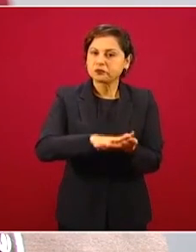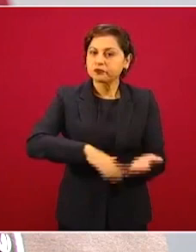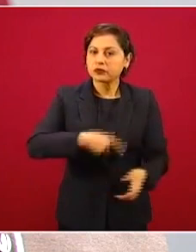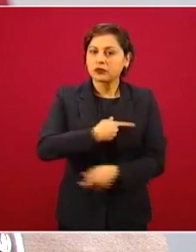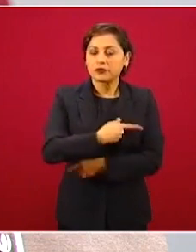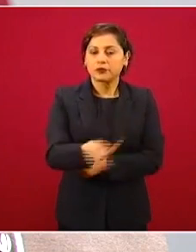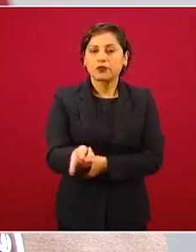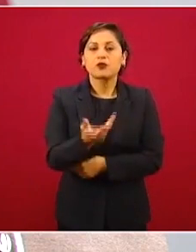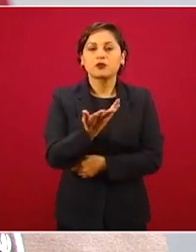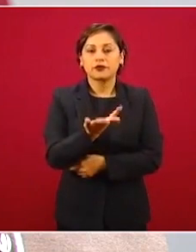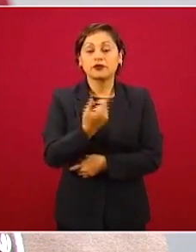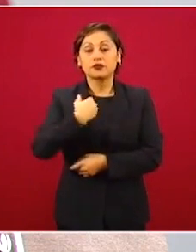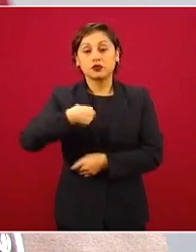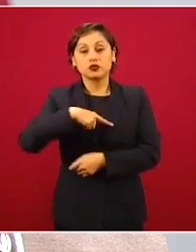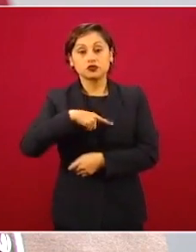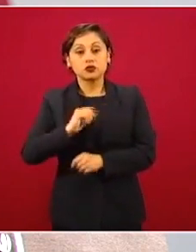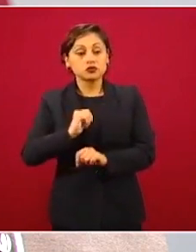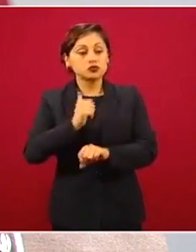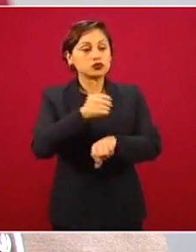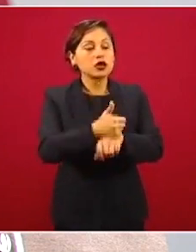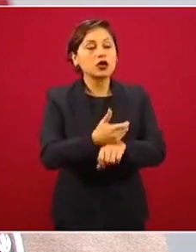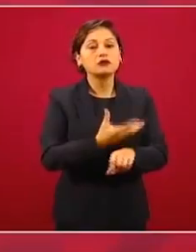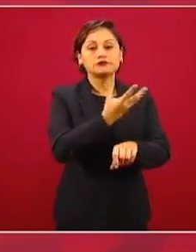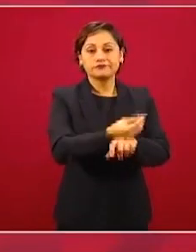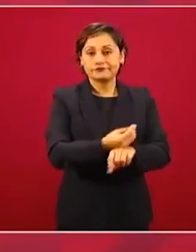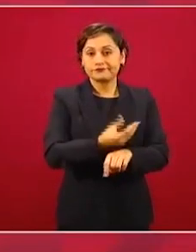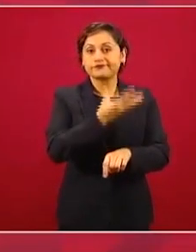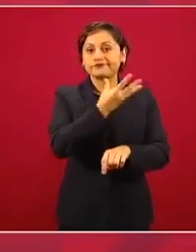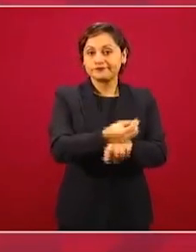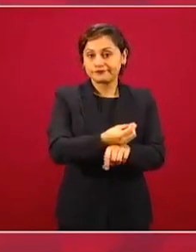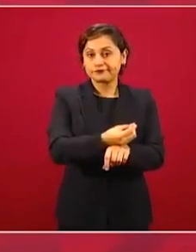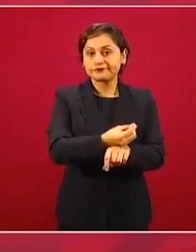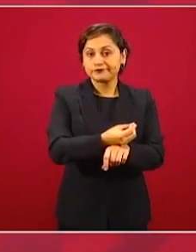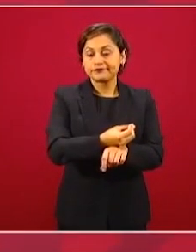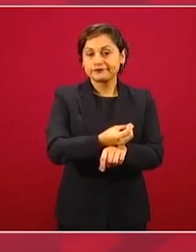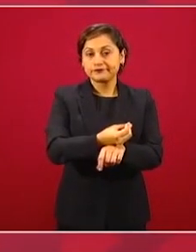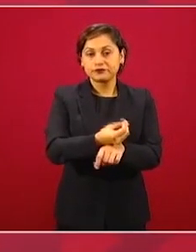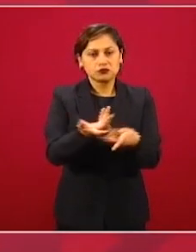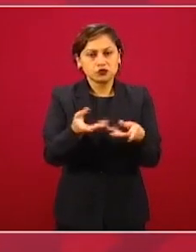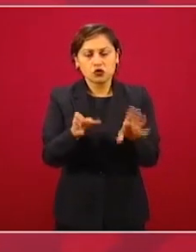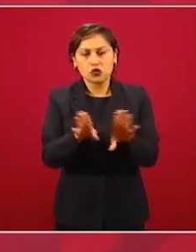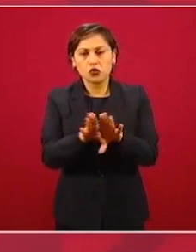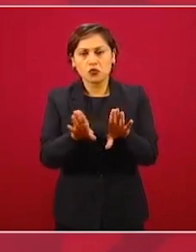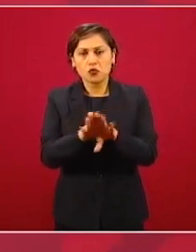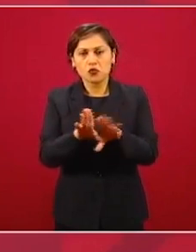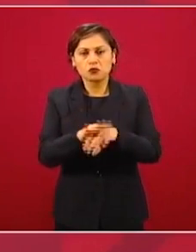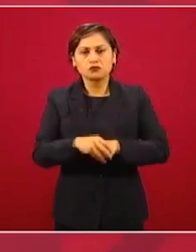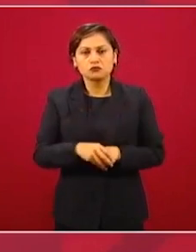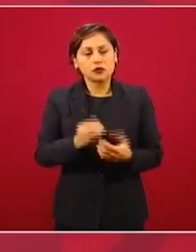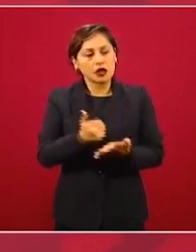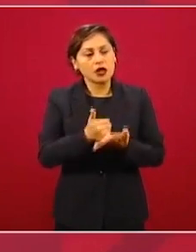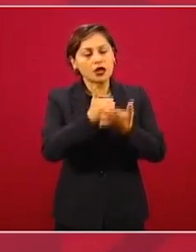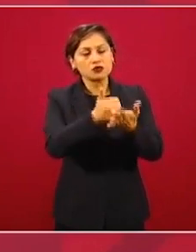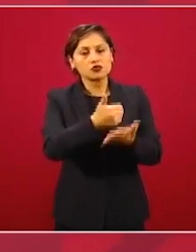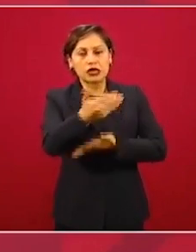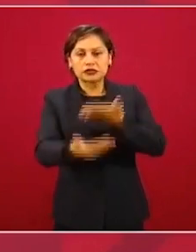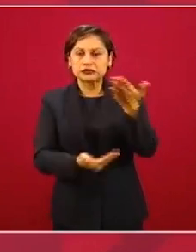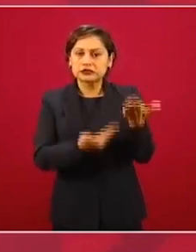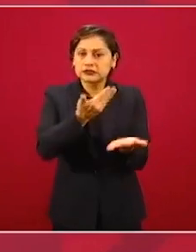intervenir con acciones de servicios públicos,